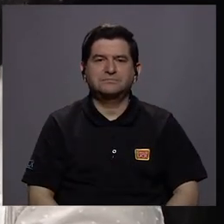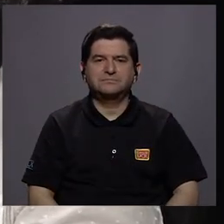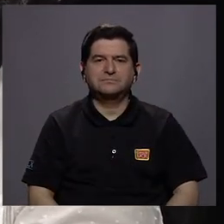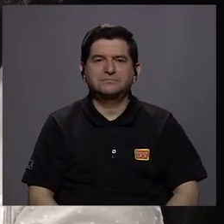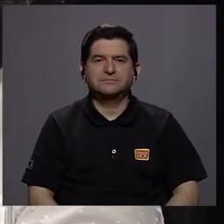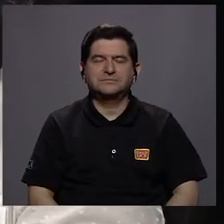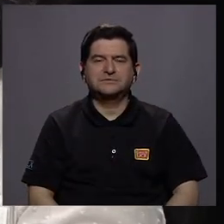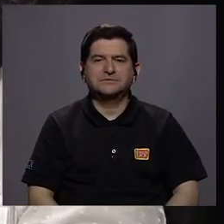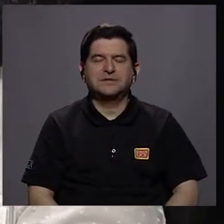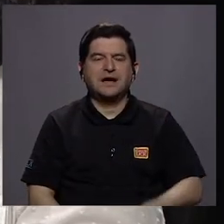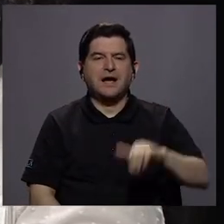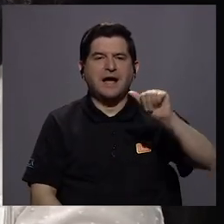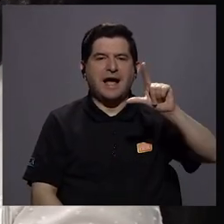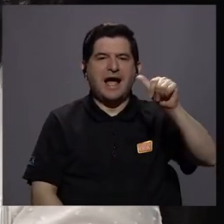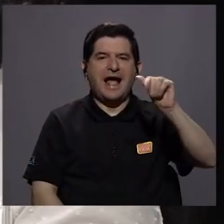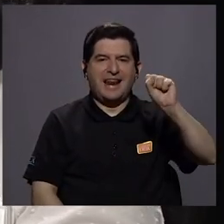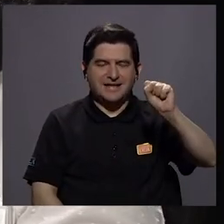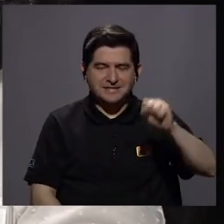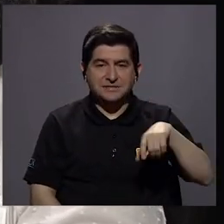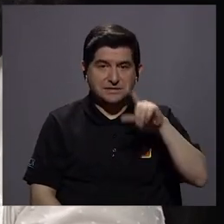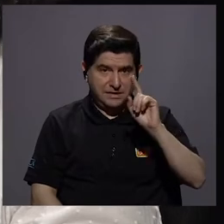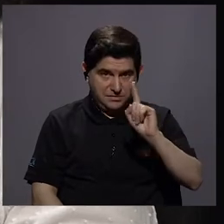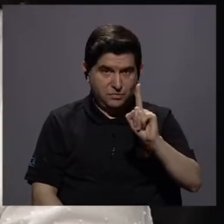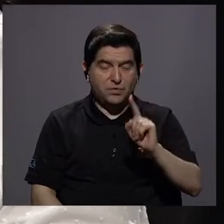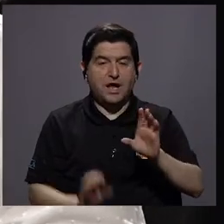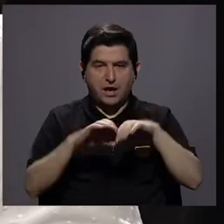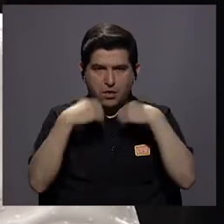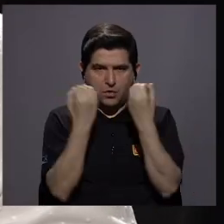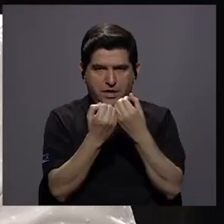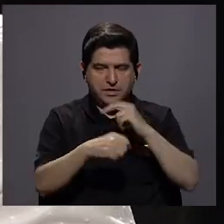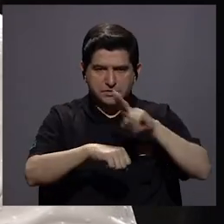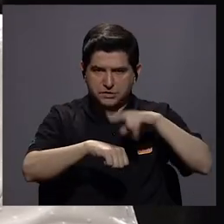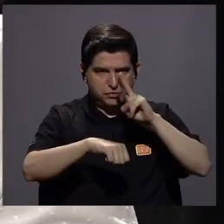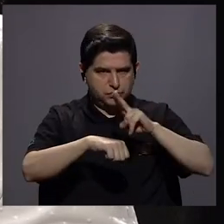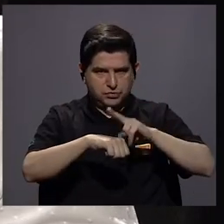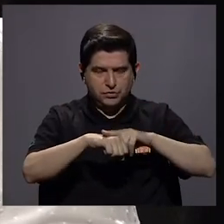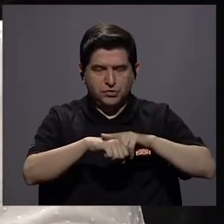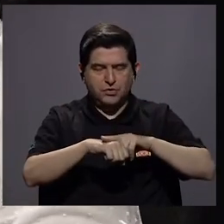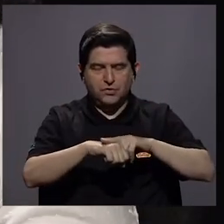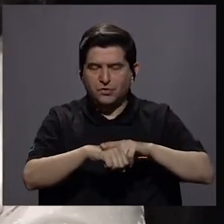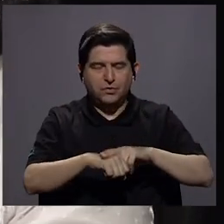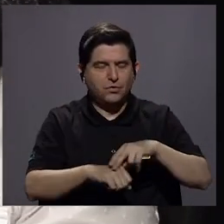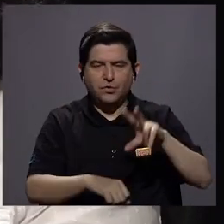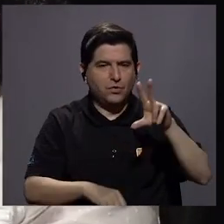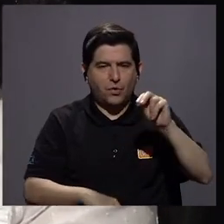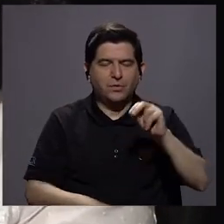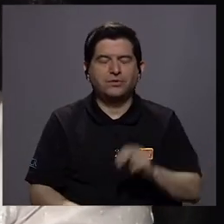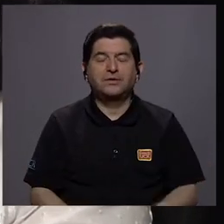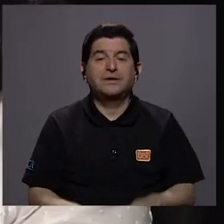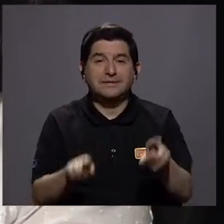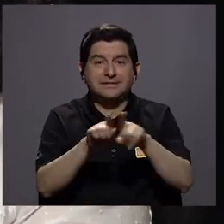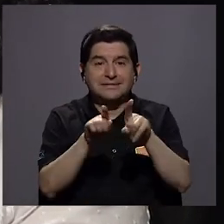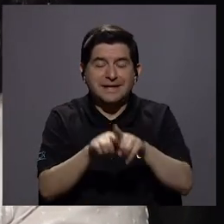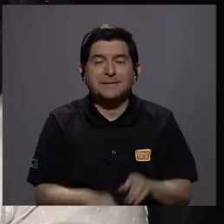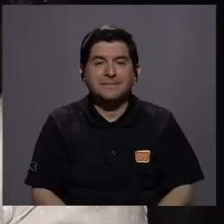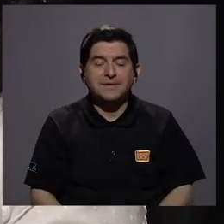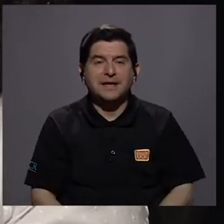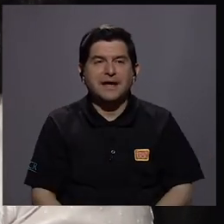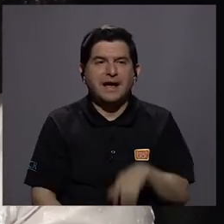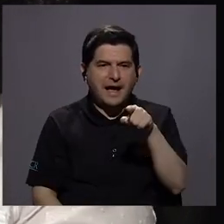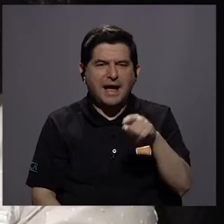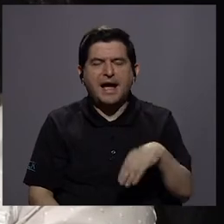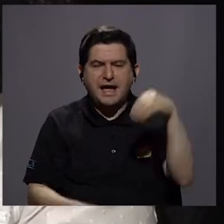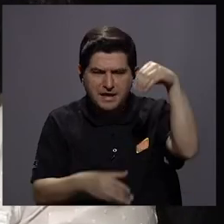de ALAS, que es una ONG, Balance, otra ONG que involucra profesionales en estas